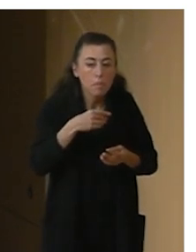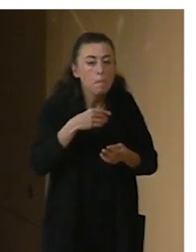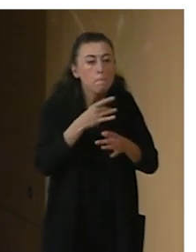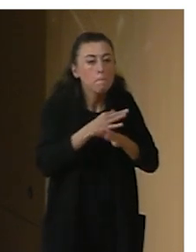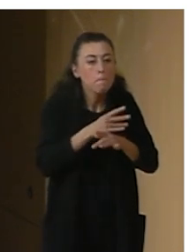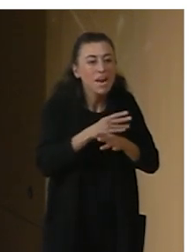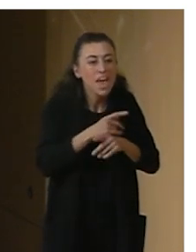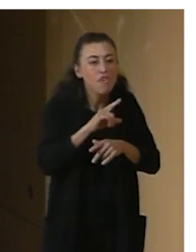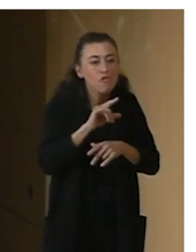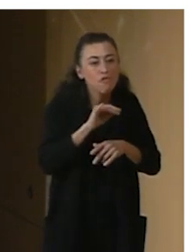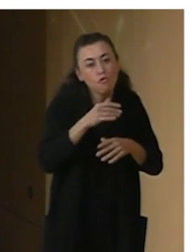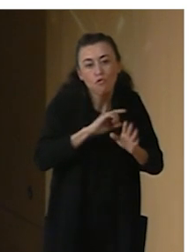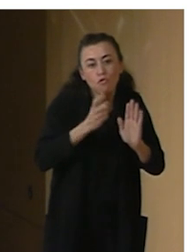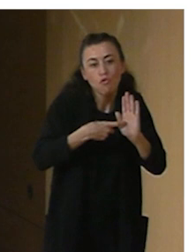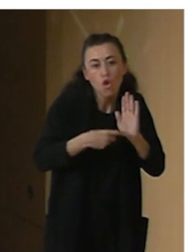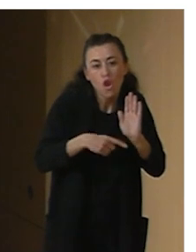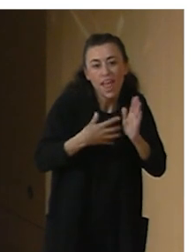escocesa que se llama Barronland Ballet.